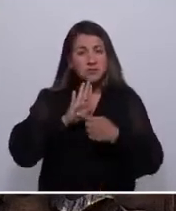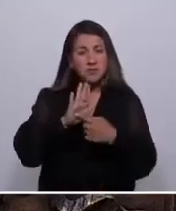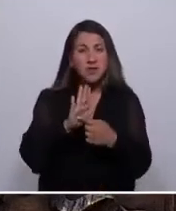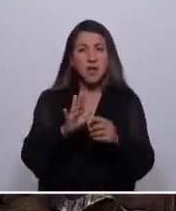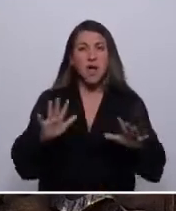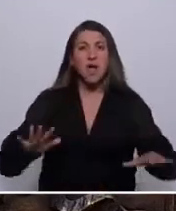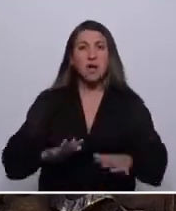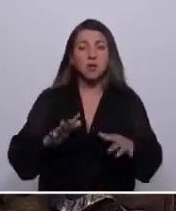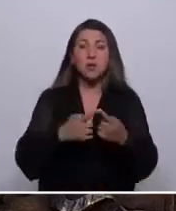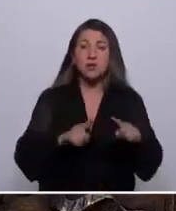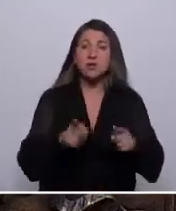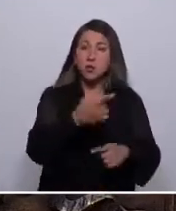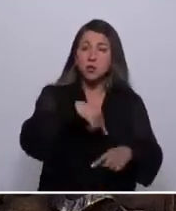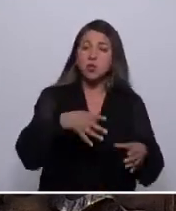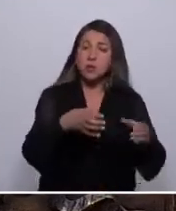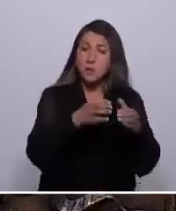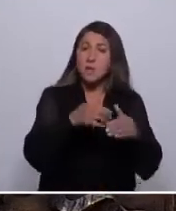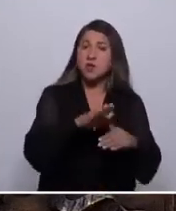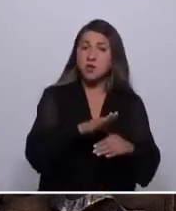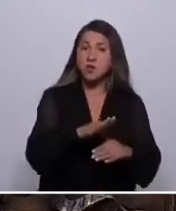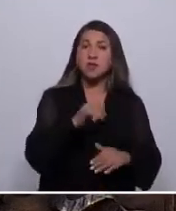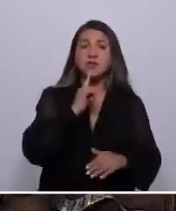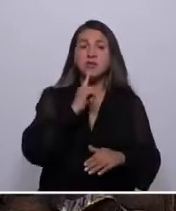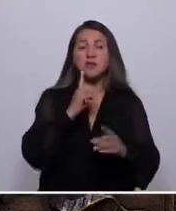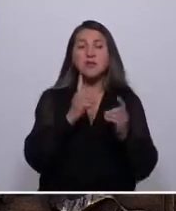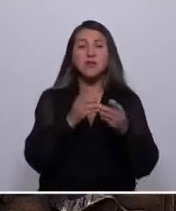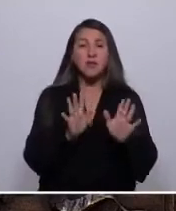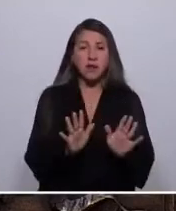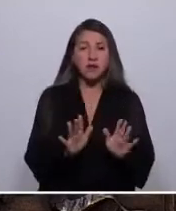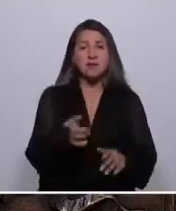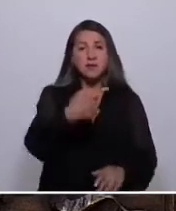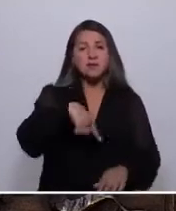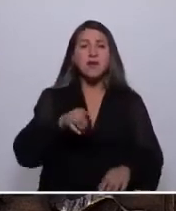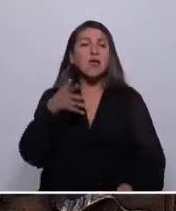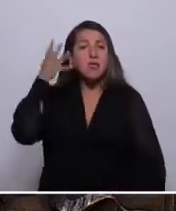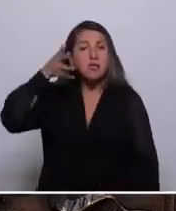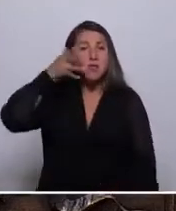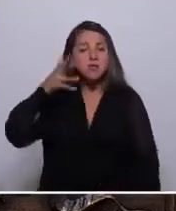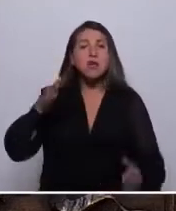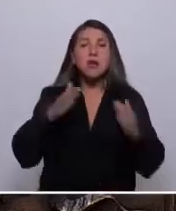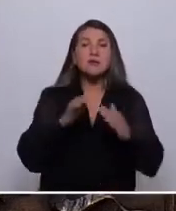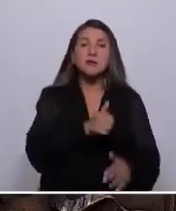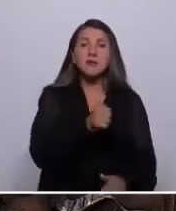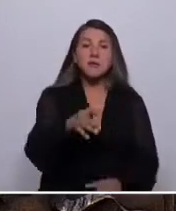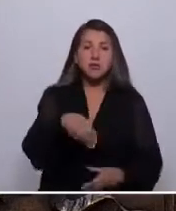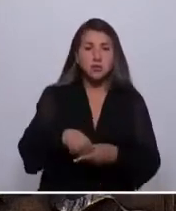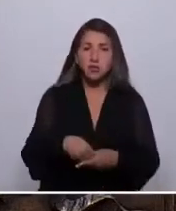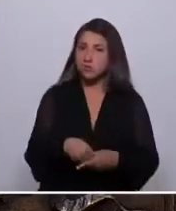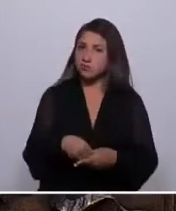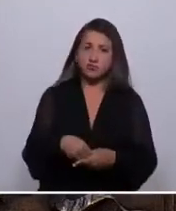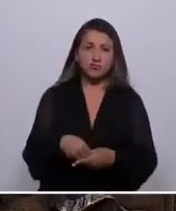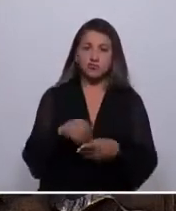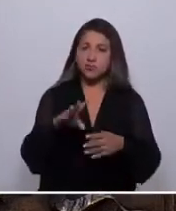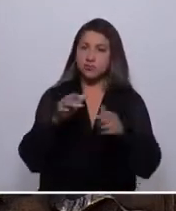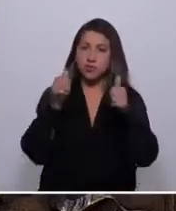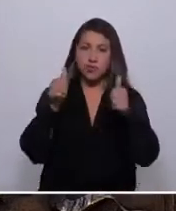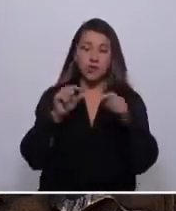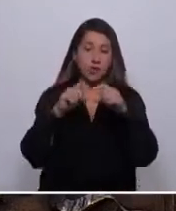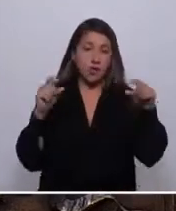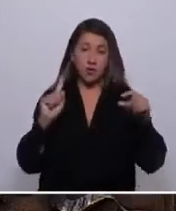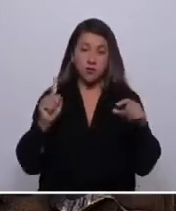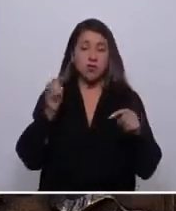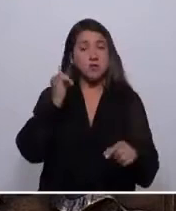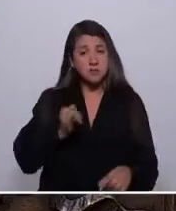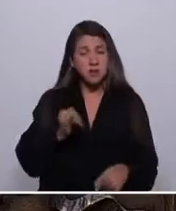pesar de ser mayoría, tienen vocación democrática. Y que ese discurso de la calza de todos no es sólo un eslogan. Siempre